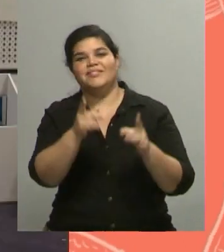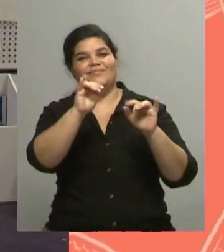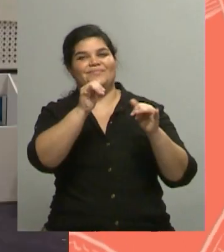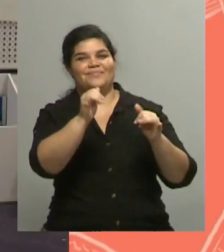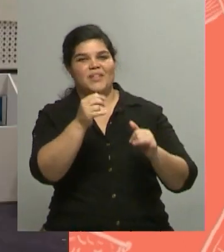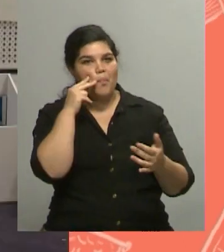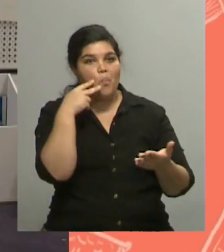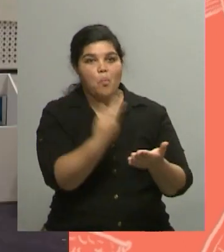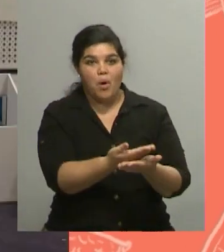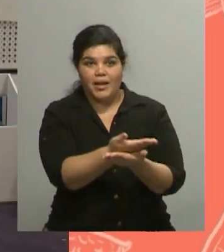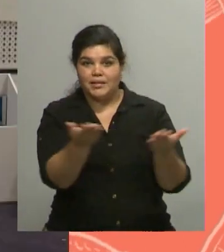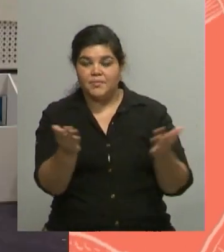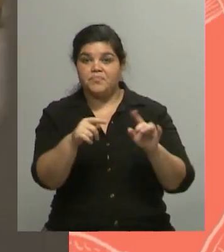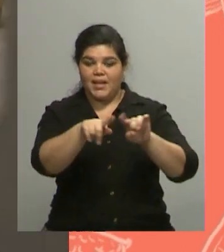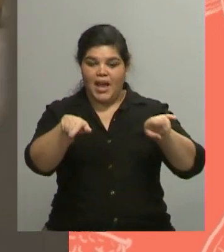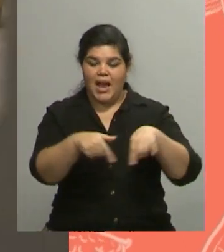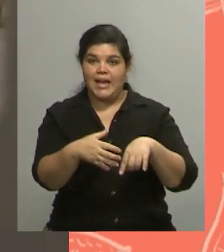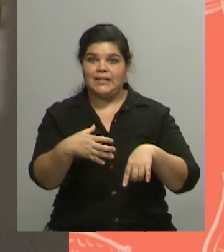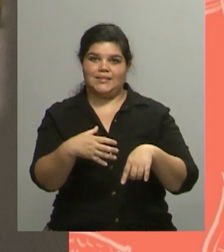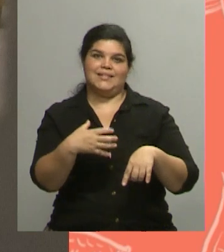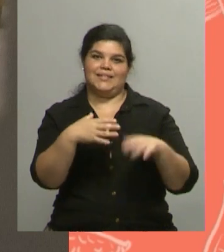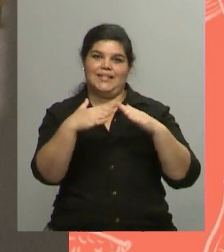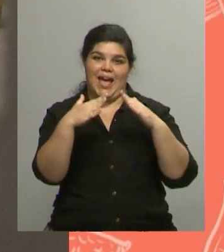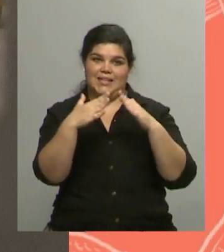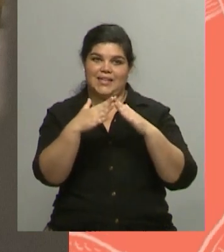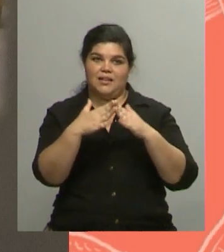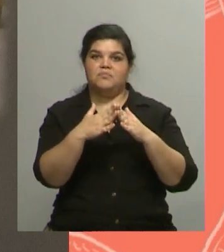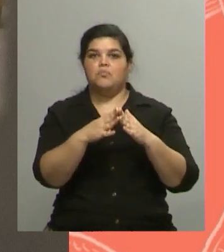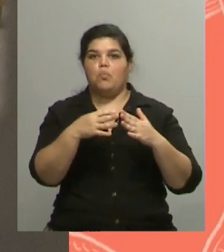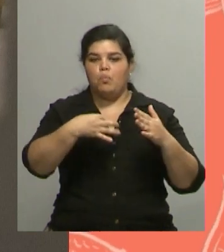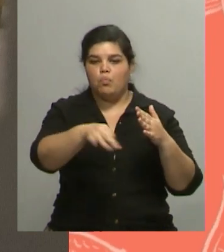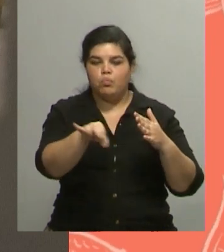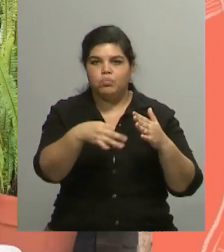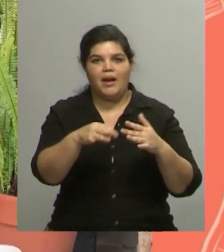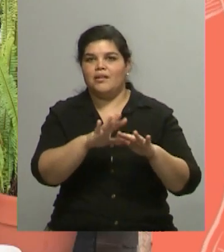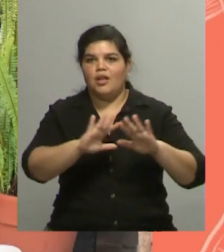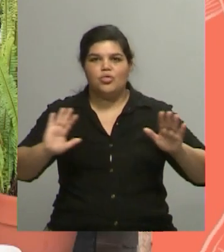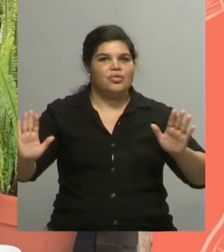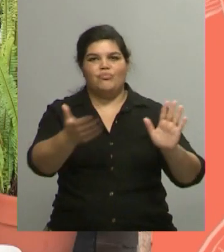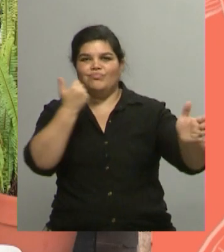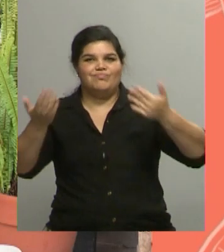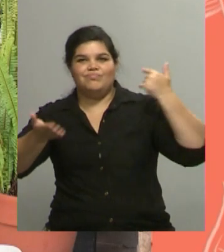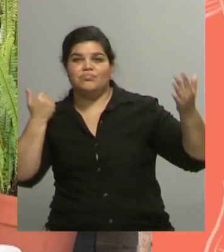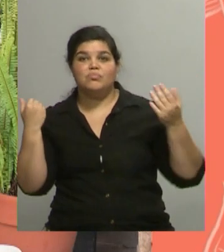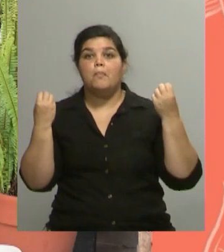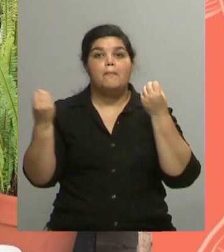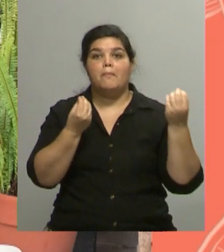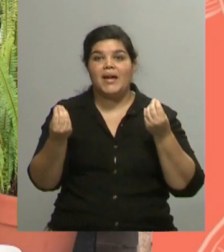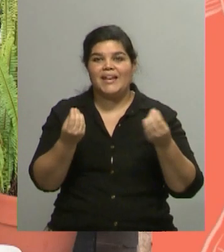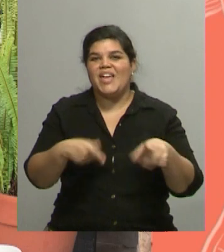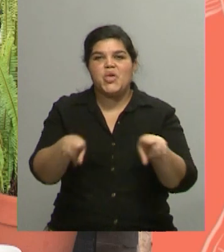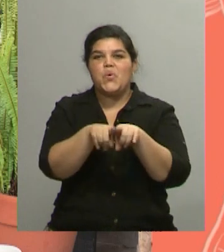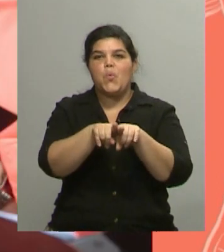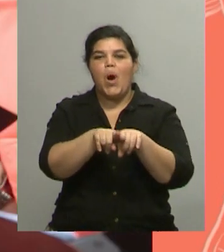Se desarma la casa, se sacan puertas y todo... Para hacer como una galería. Como galería. Y a la vez, los talleres que quieran